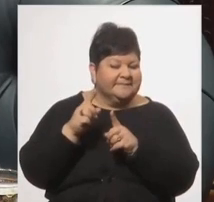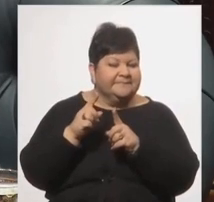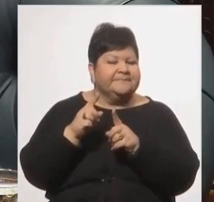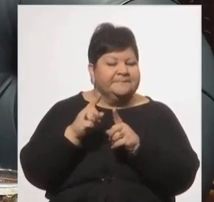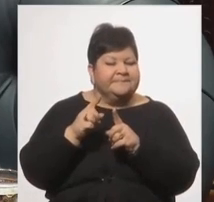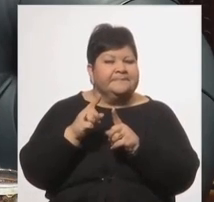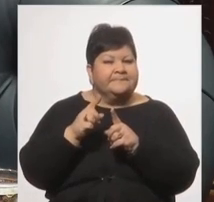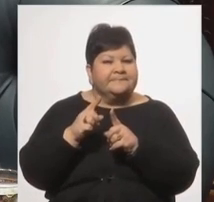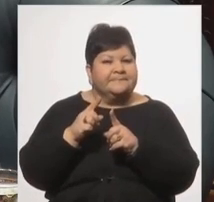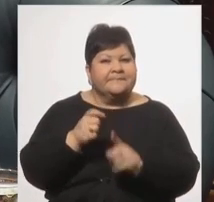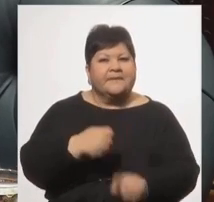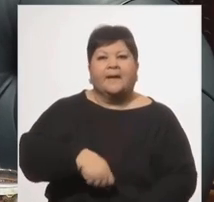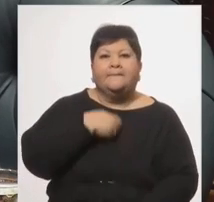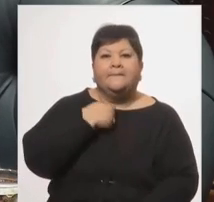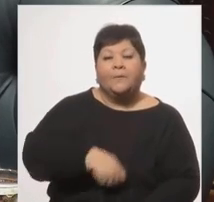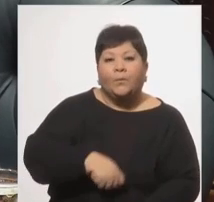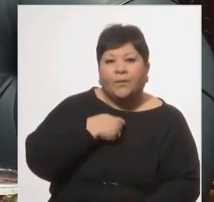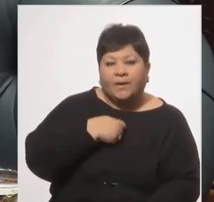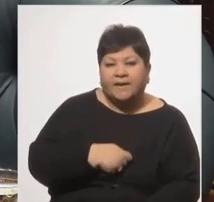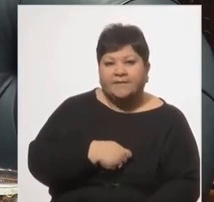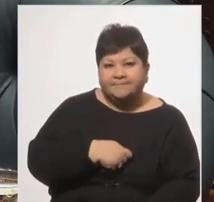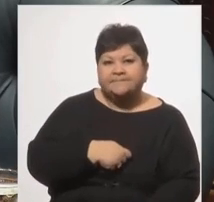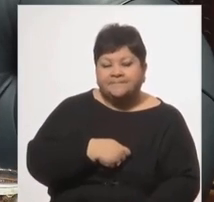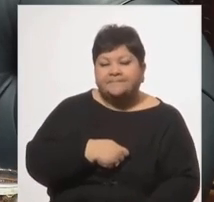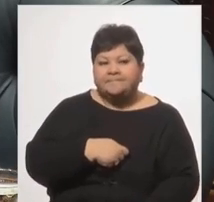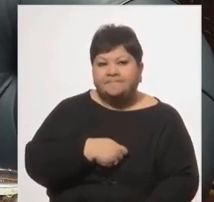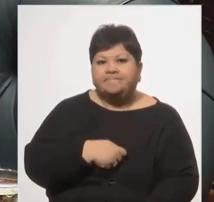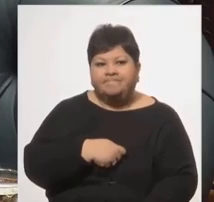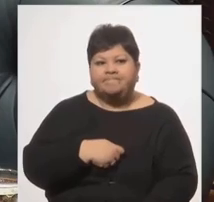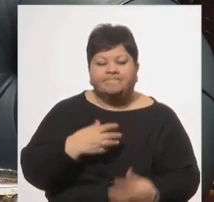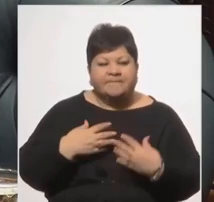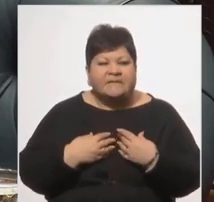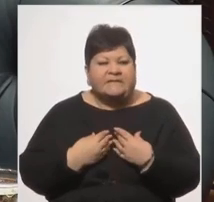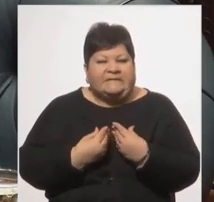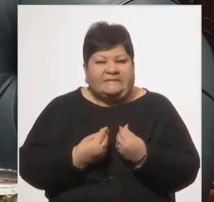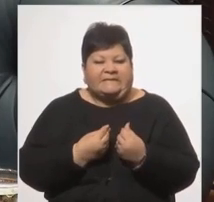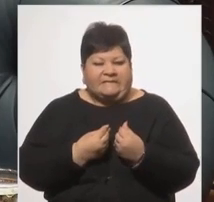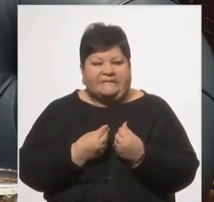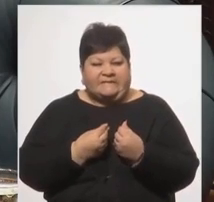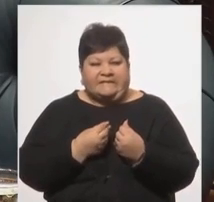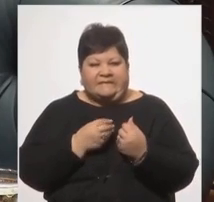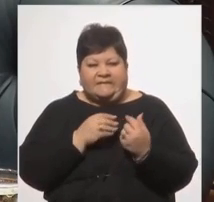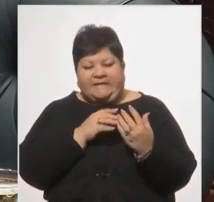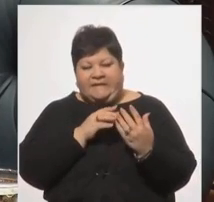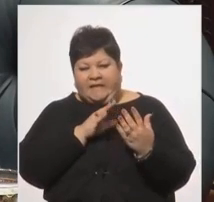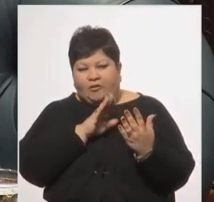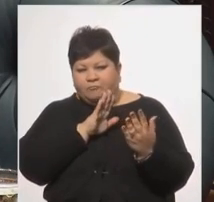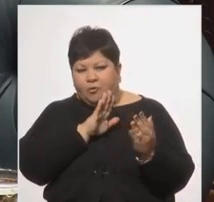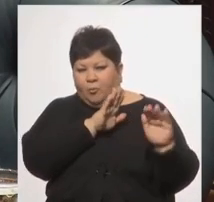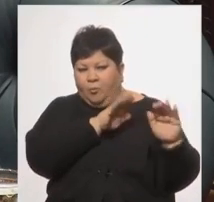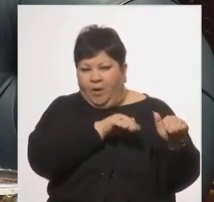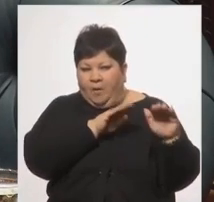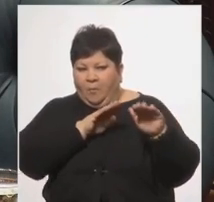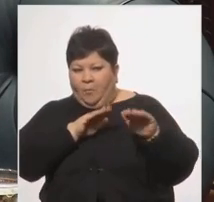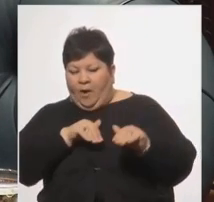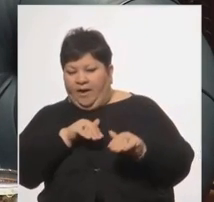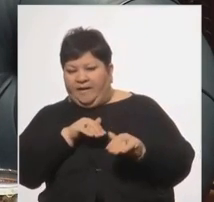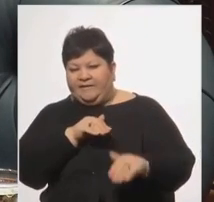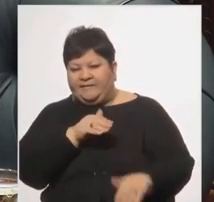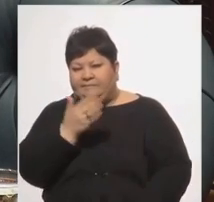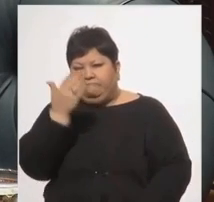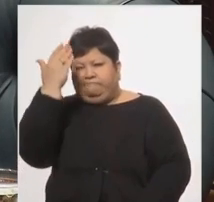que él estaba de ese lado, se sentía del mismo lugar que los espartacos, los